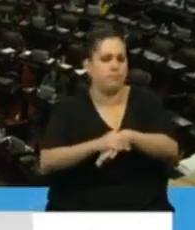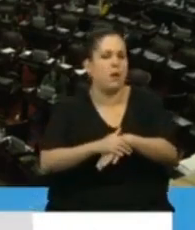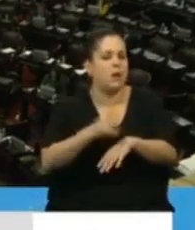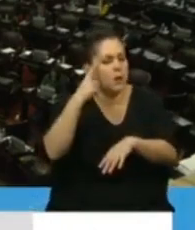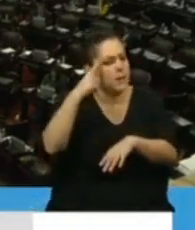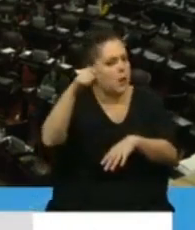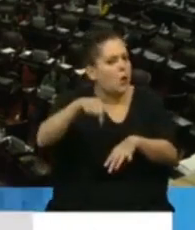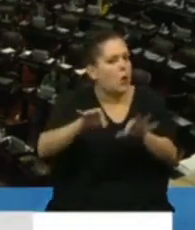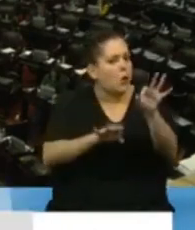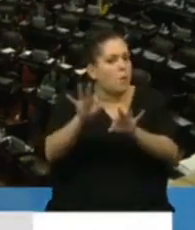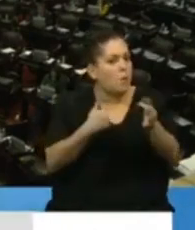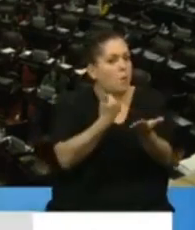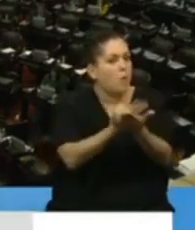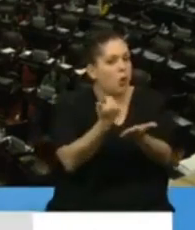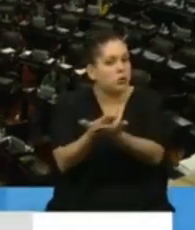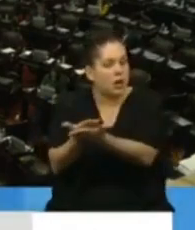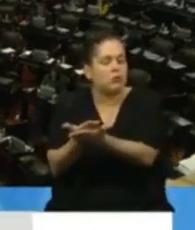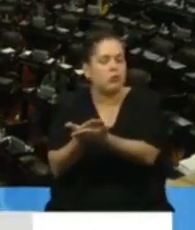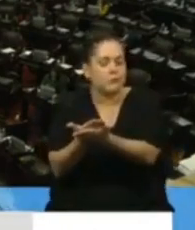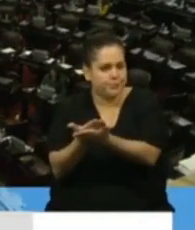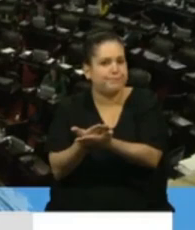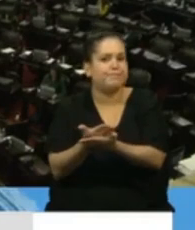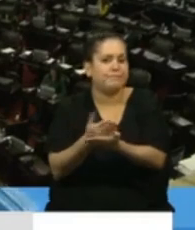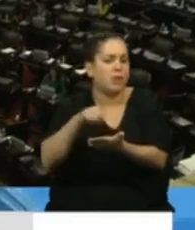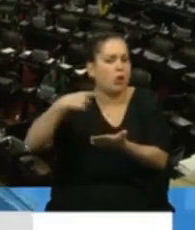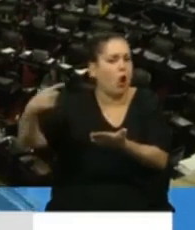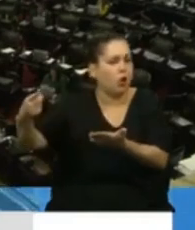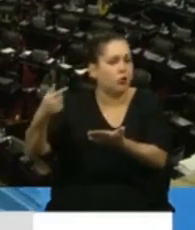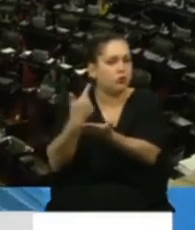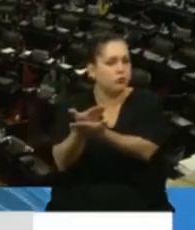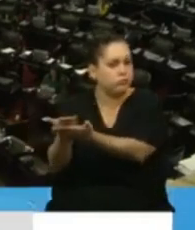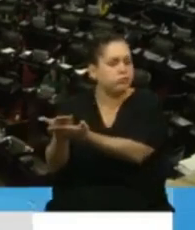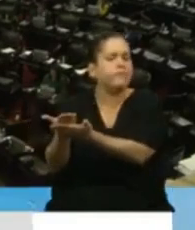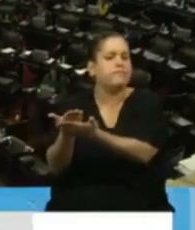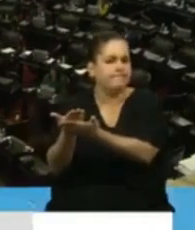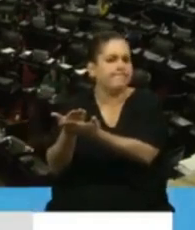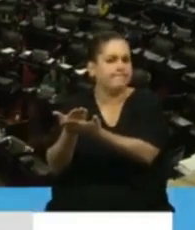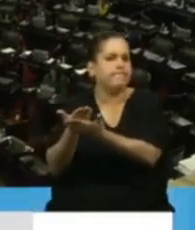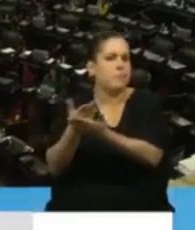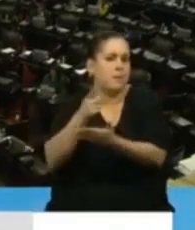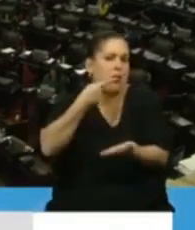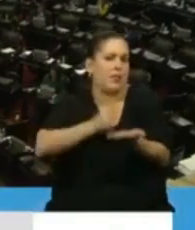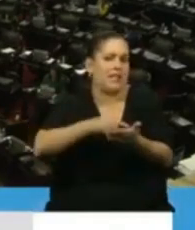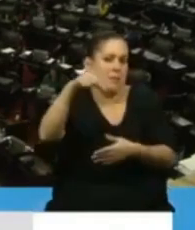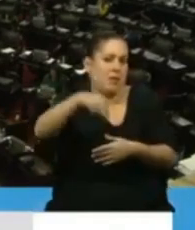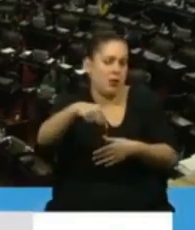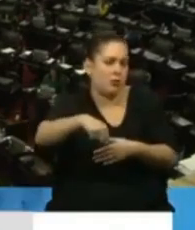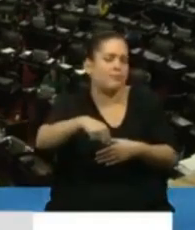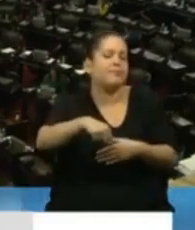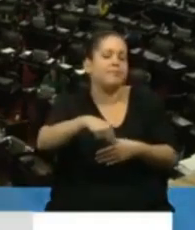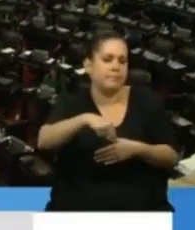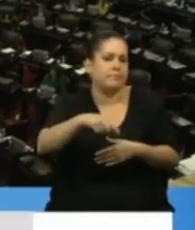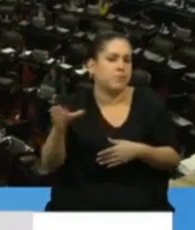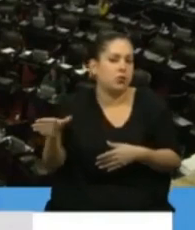uno que he presentado y los demás que conforman el dictamen de hoy se configura